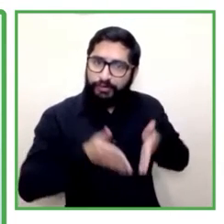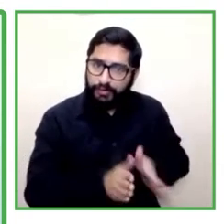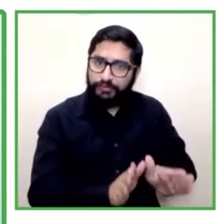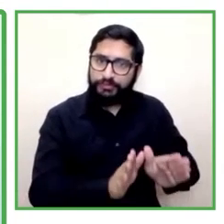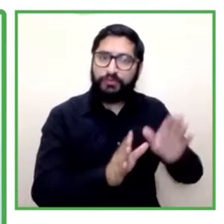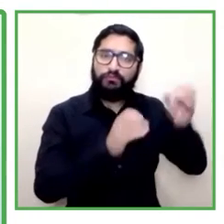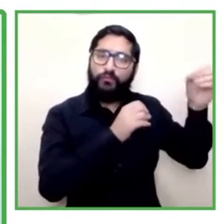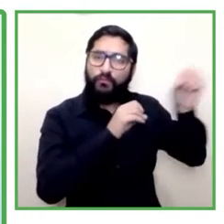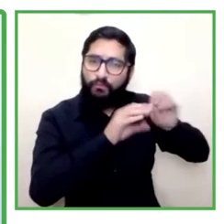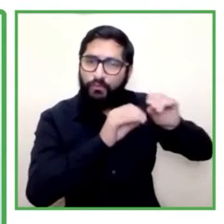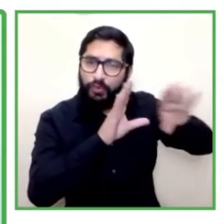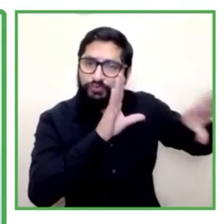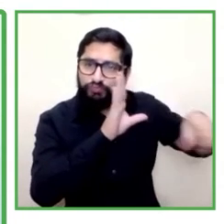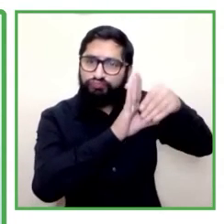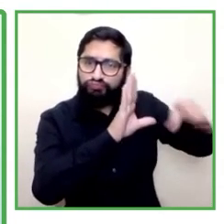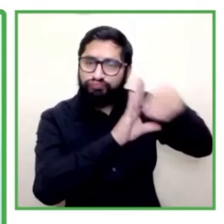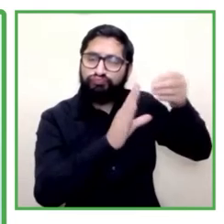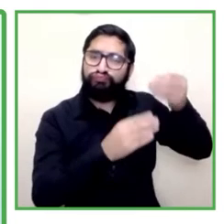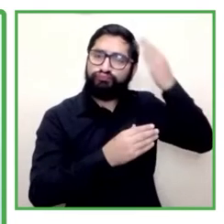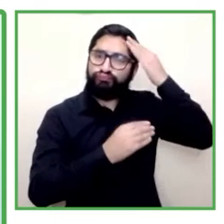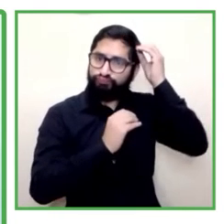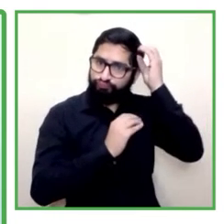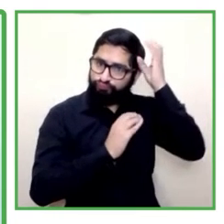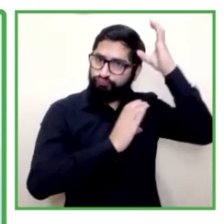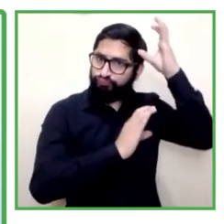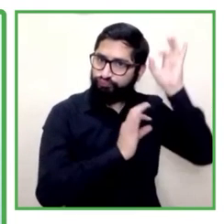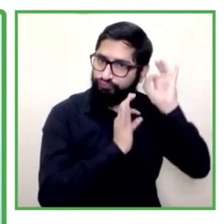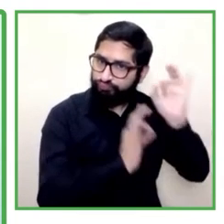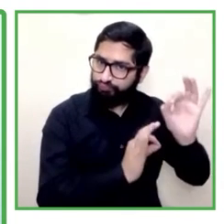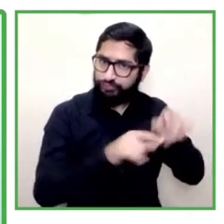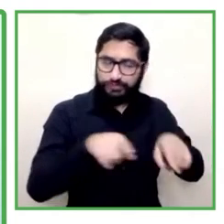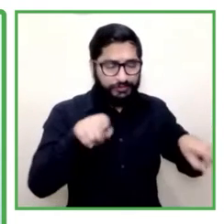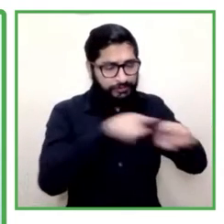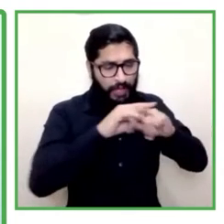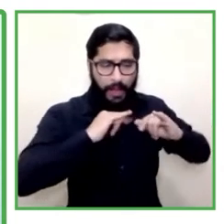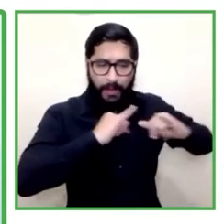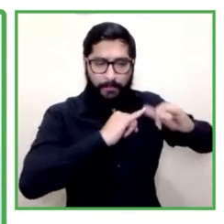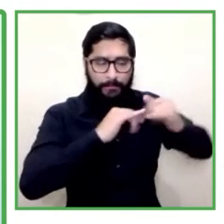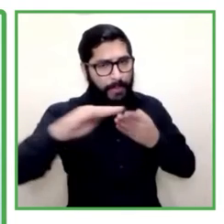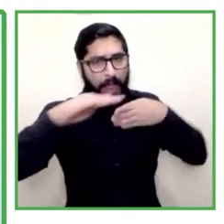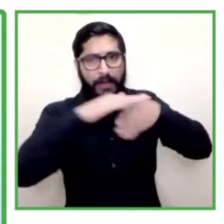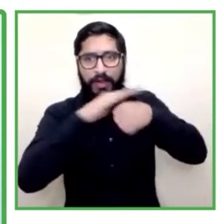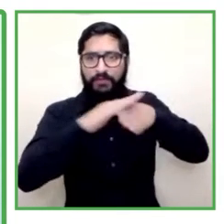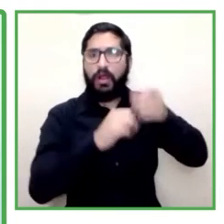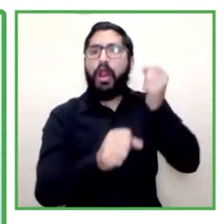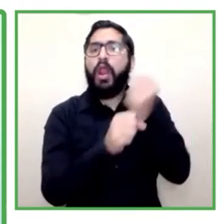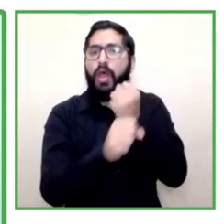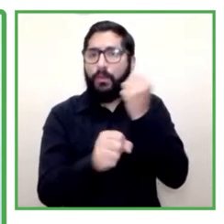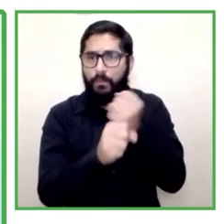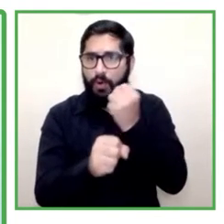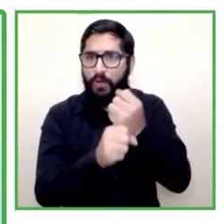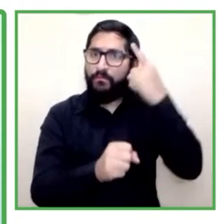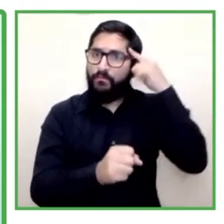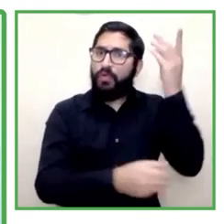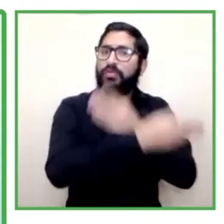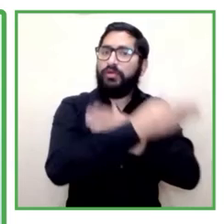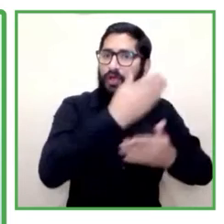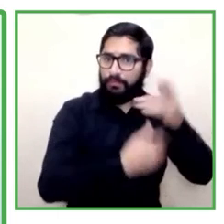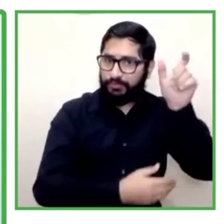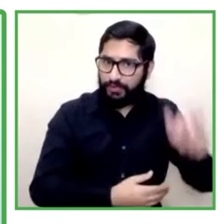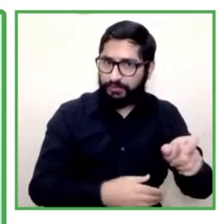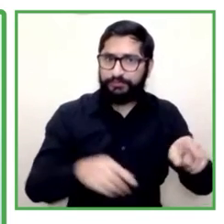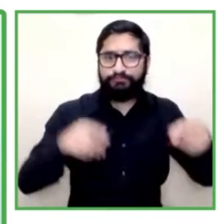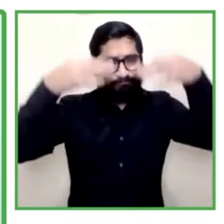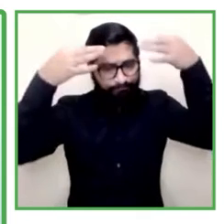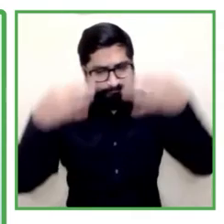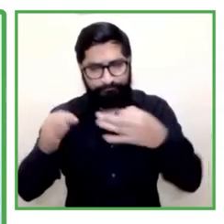laboral en igualdad de condiciones y acceso al empleo dependiente a través de un modelo especializado para personas con discapacidad. En